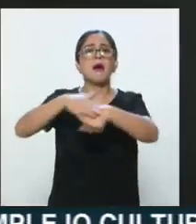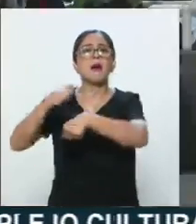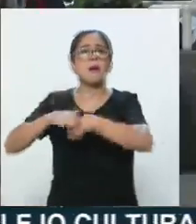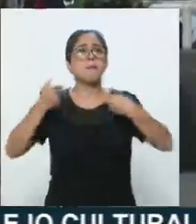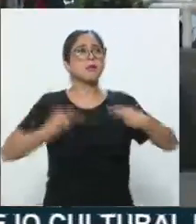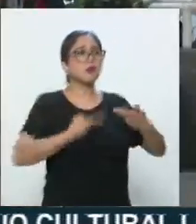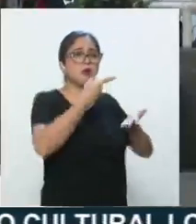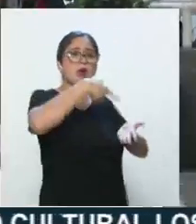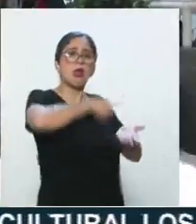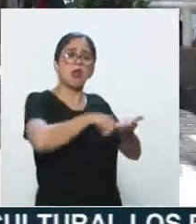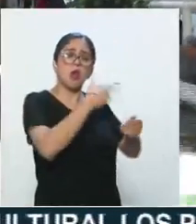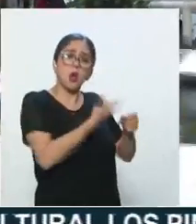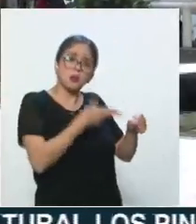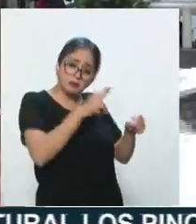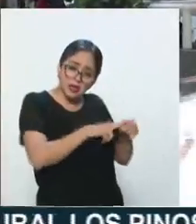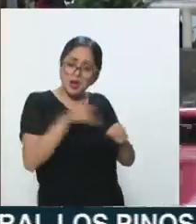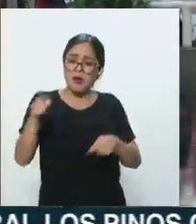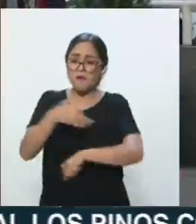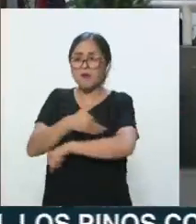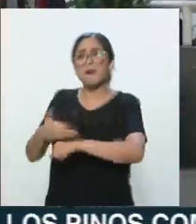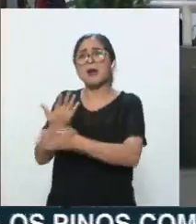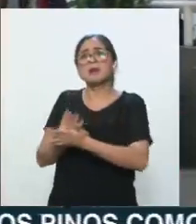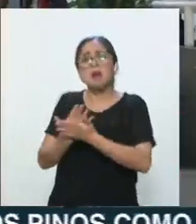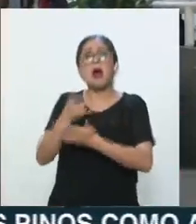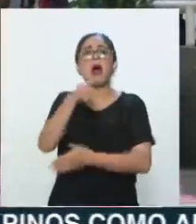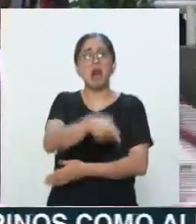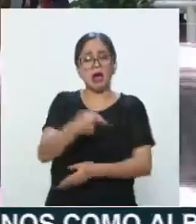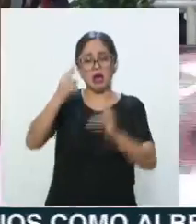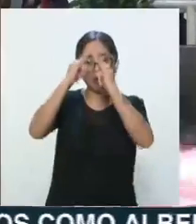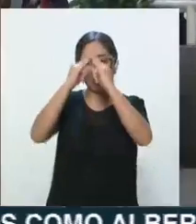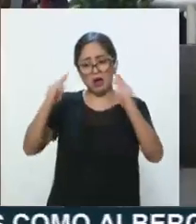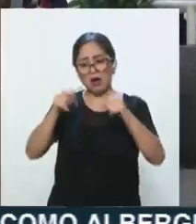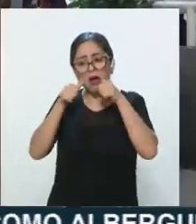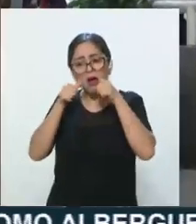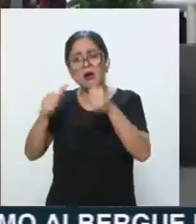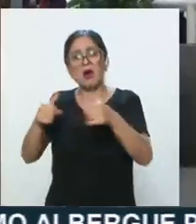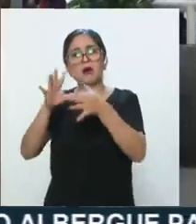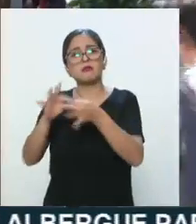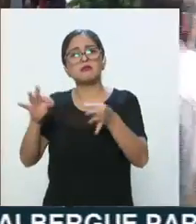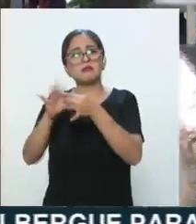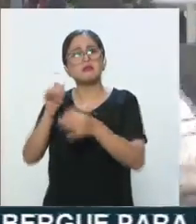COVID-19 a los familiares. Enrique Muñiz, 21 Noticias.